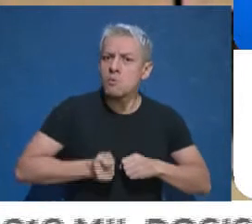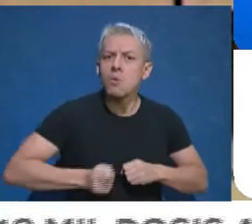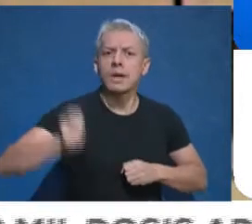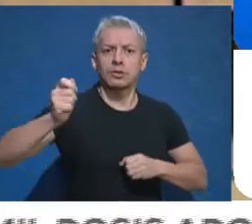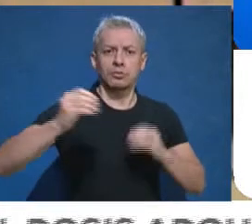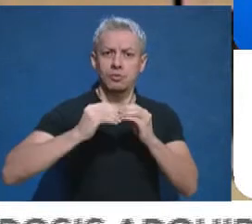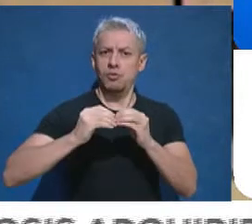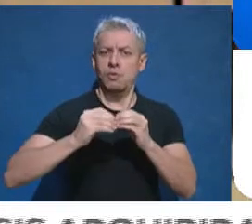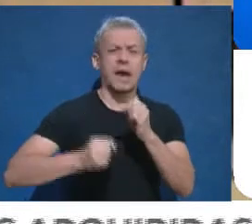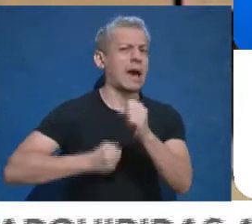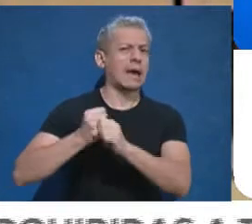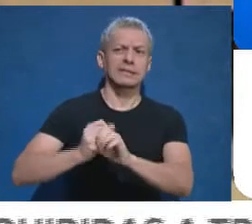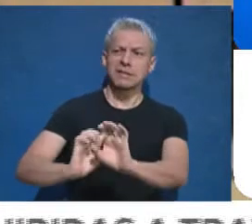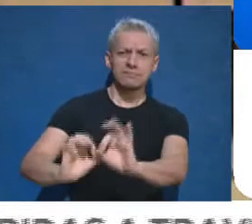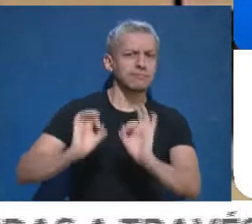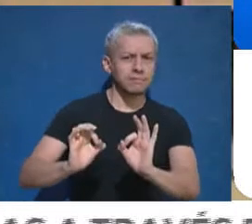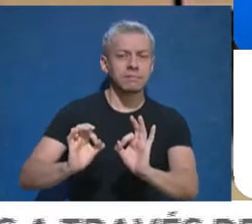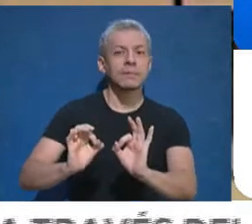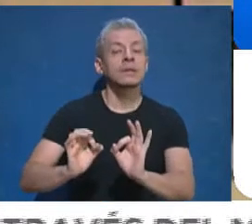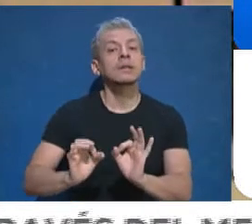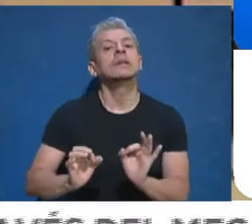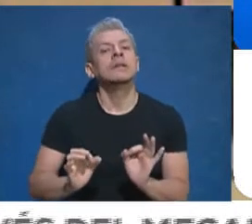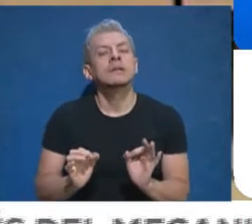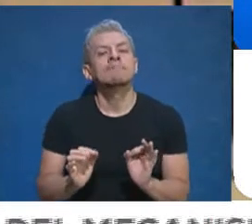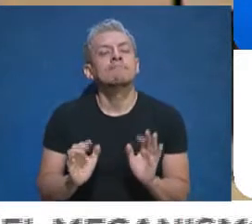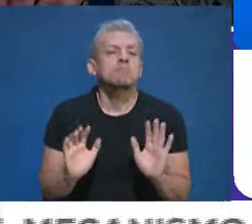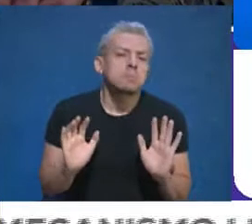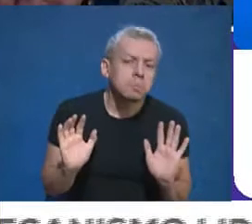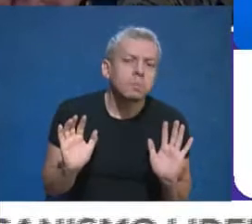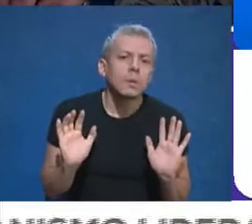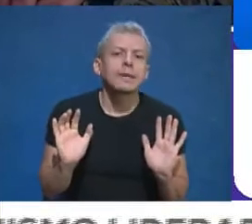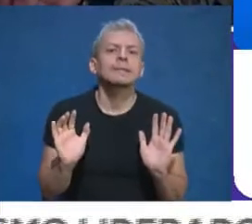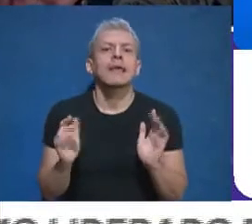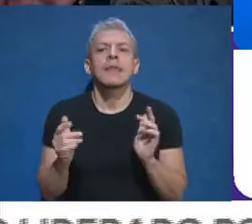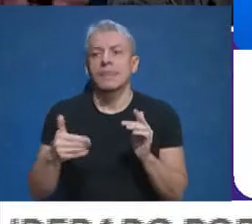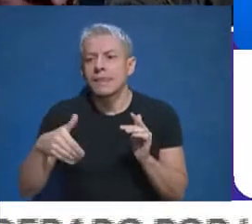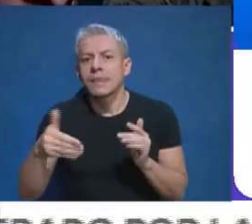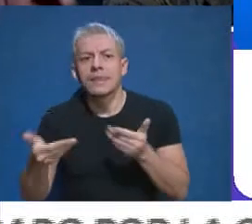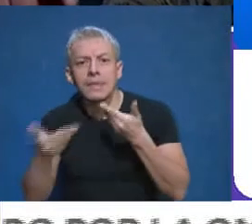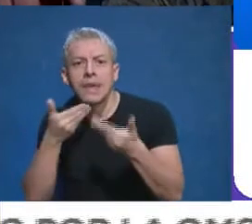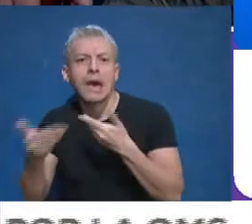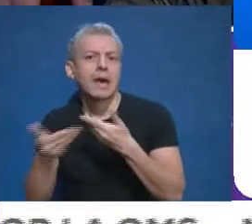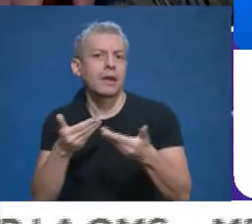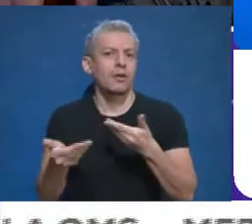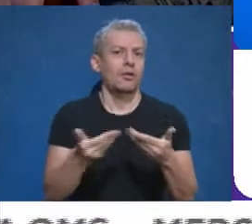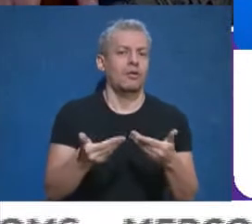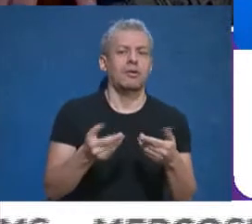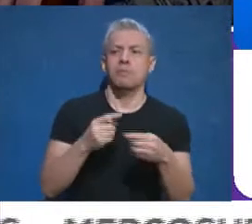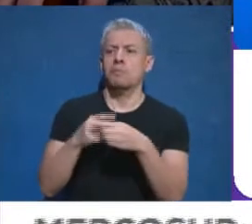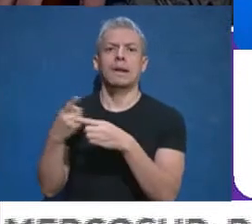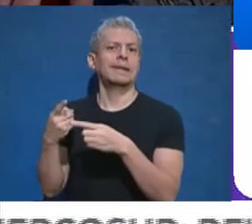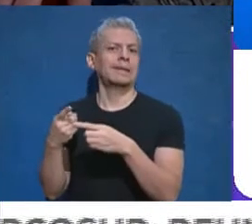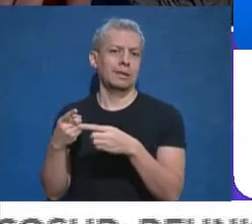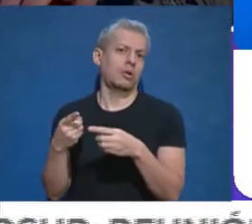las últimas consecuencias. Y quizás esto posibilite tener un diálogo a nivel político que evite estos